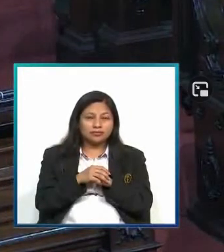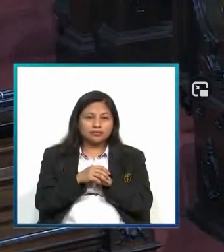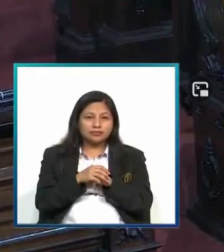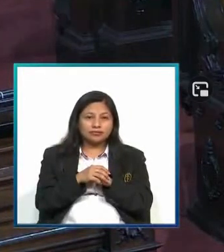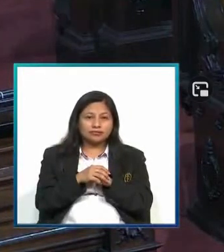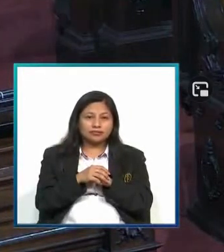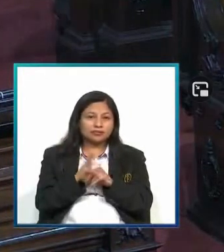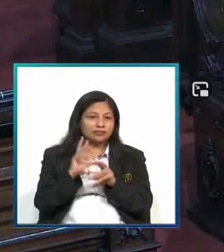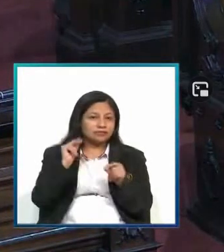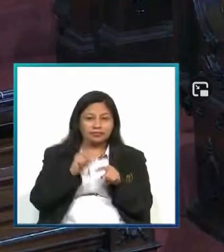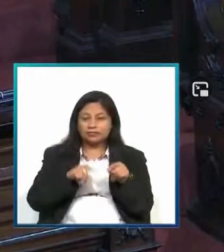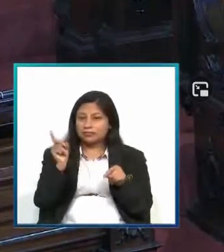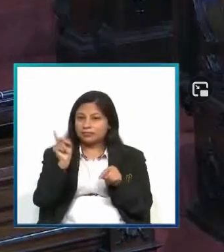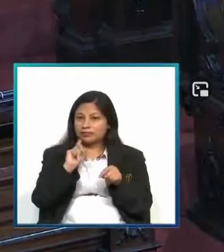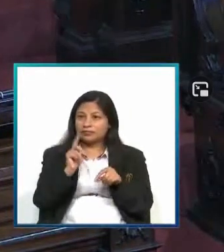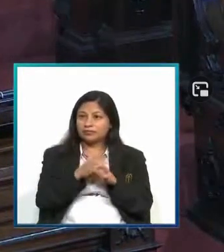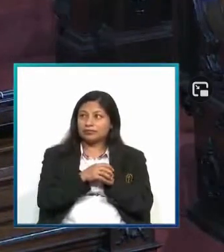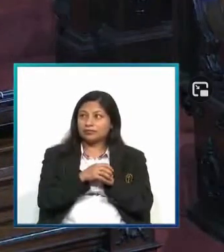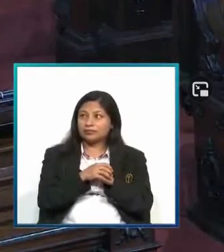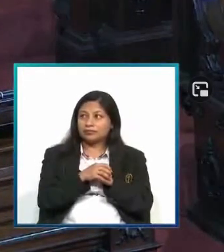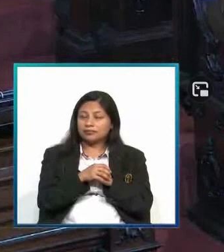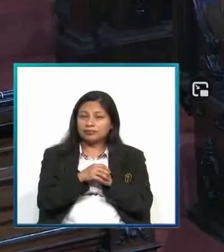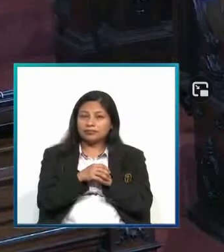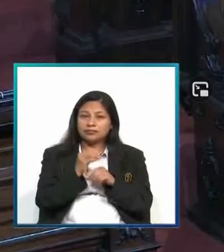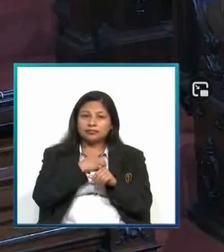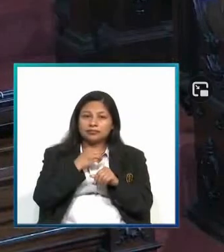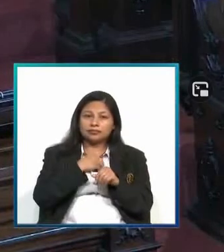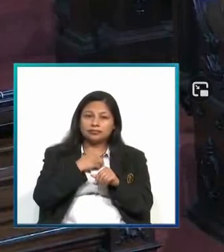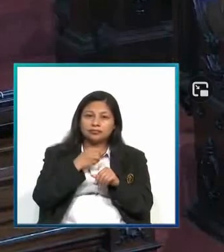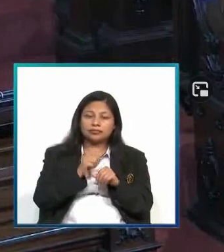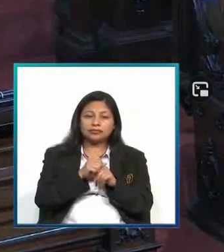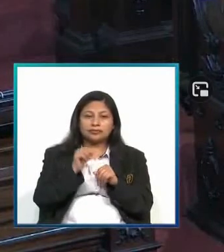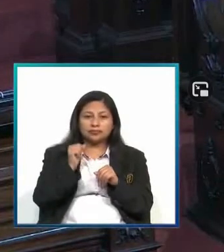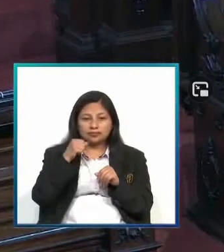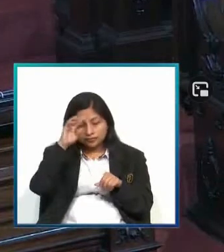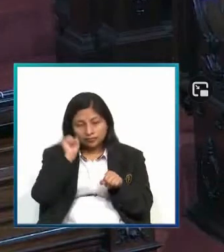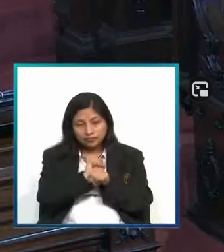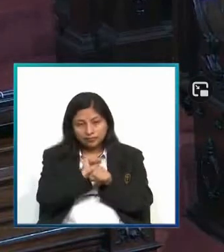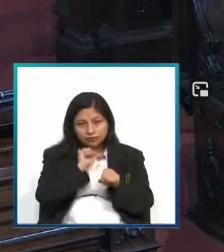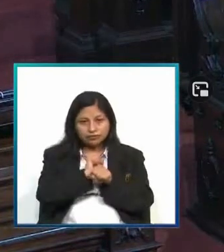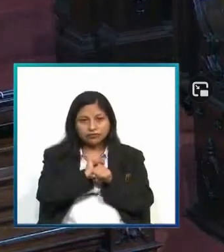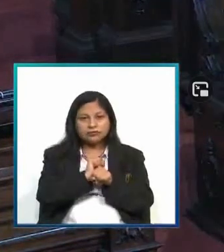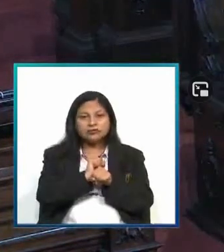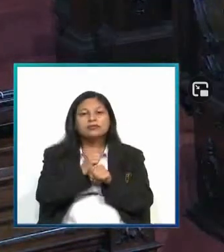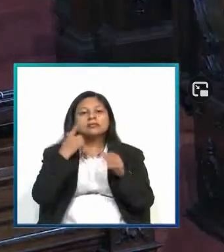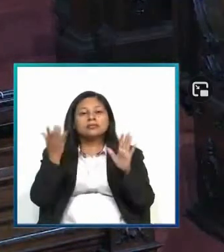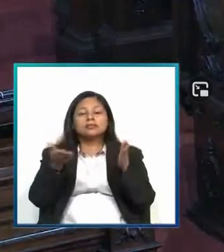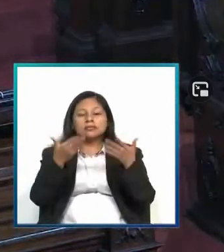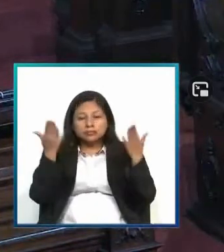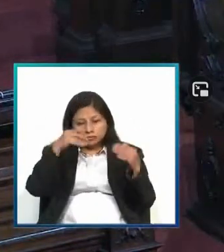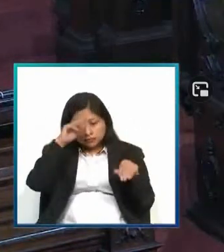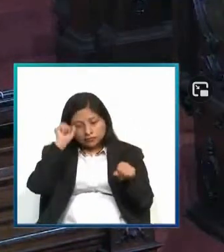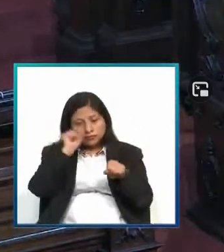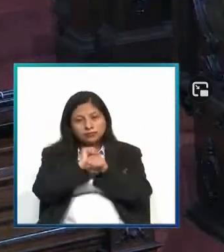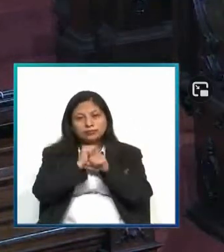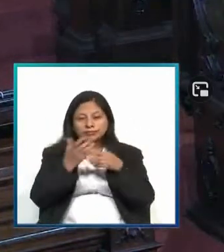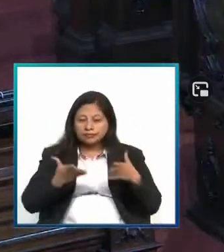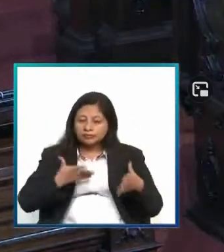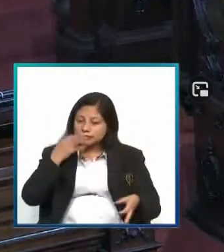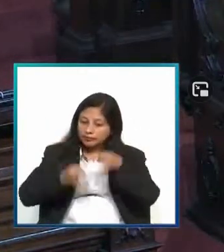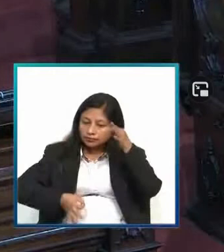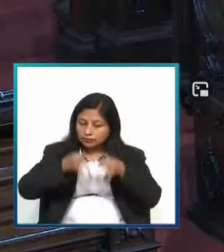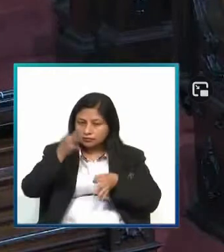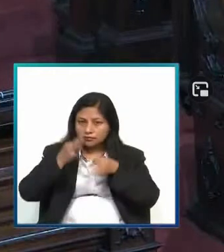¡Así no se puede! Quieren que haya trabajo, promocionemos el trabajo, demos certeza